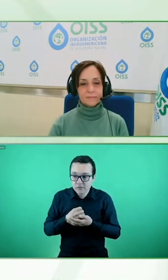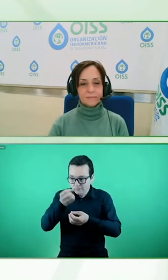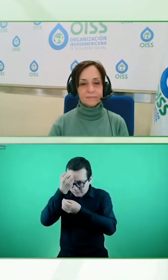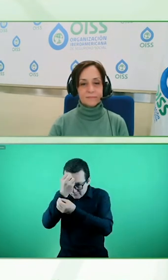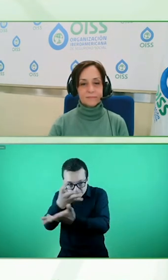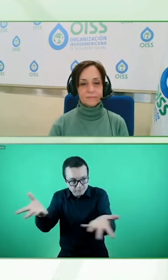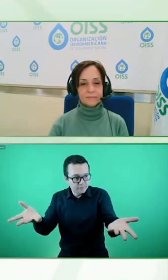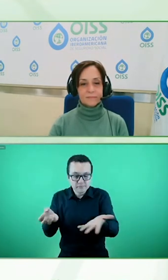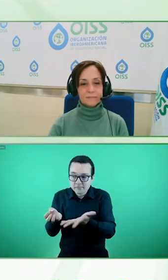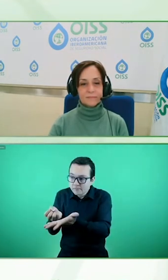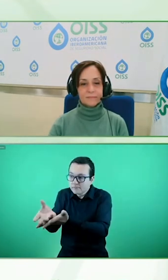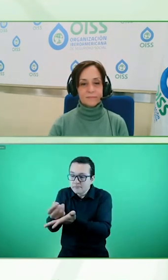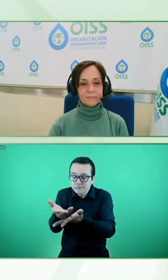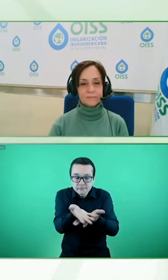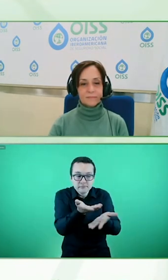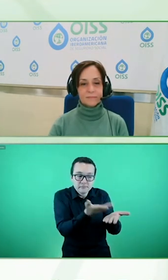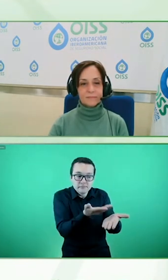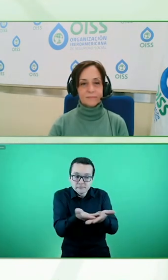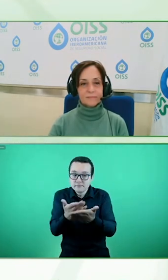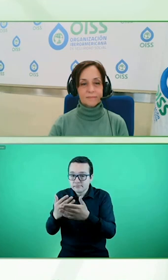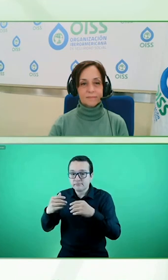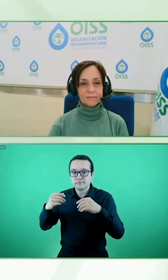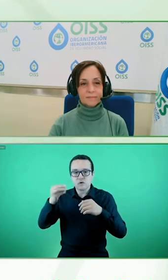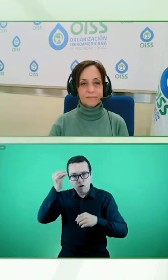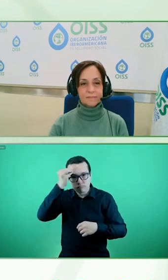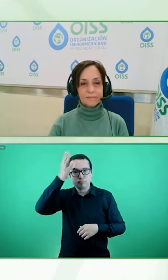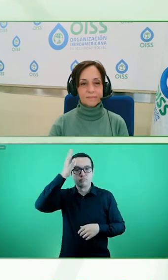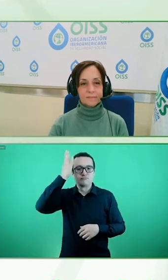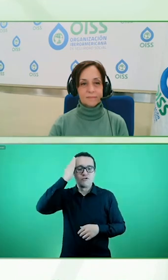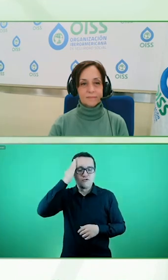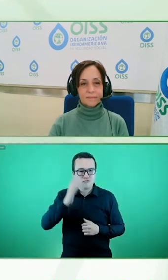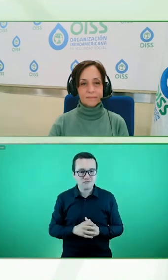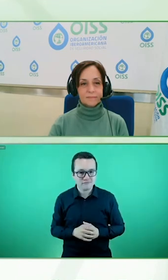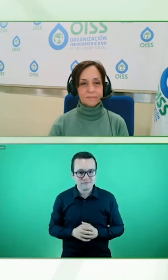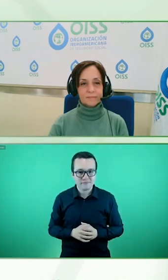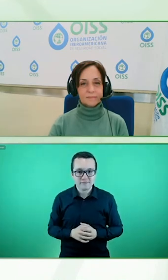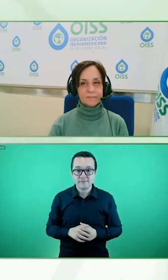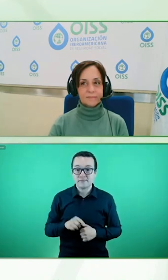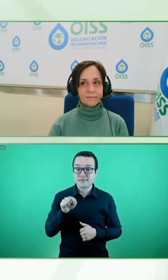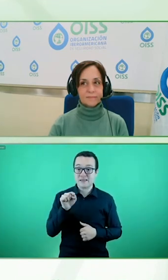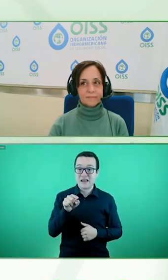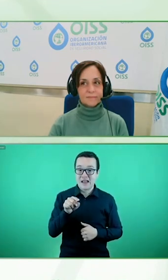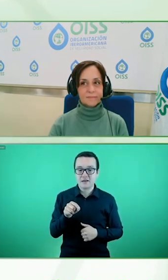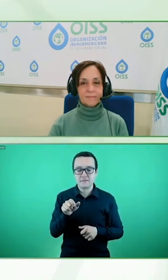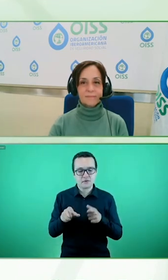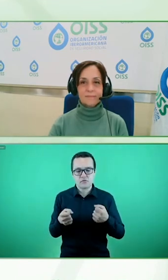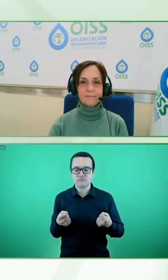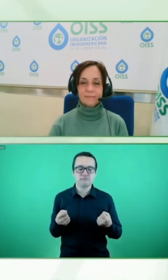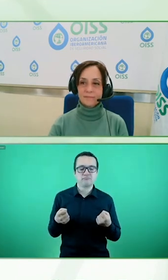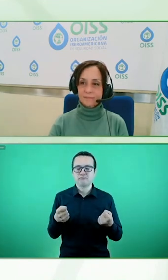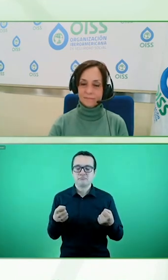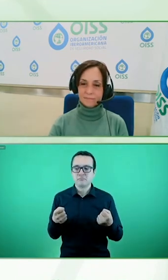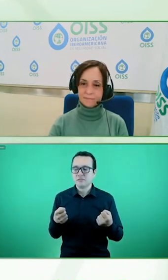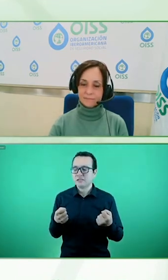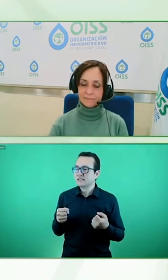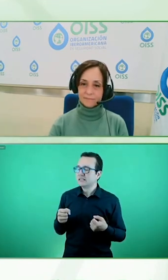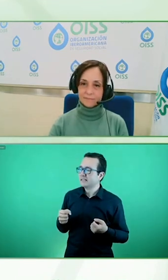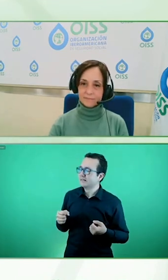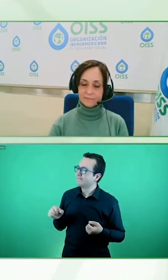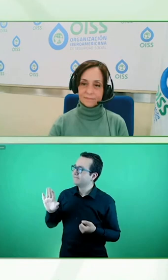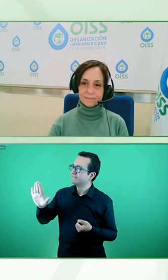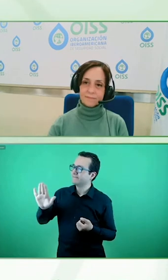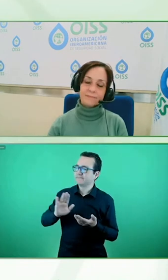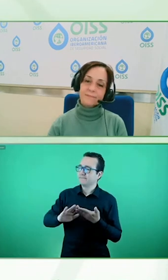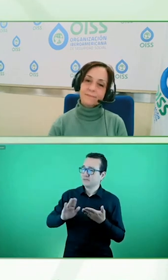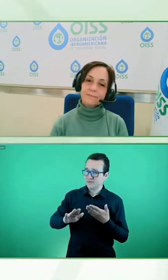aparecen un montón de dudas y en este caso drivers que decían bueno ¿puedo llevar un perro lazarillo